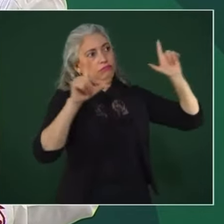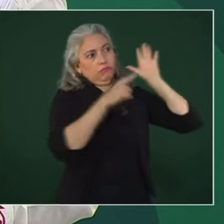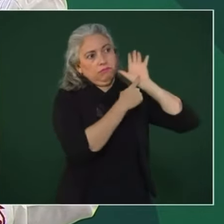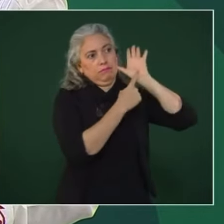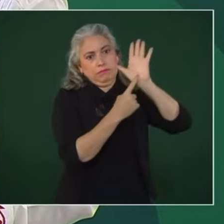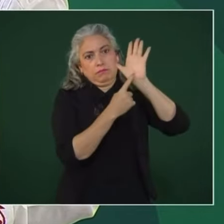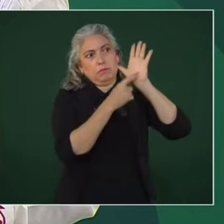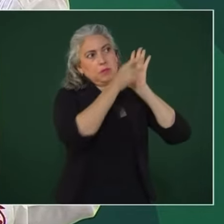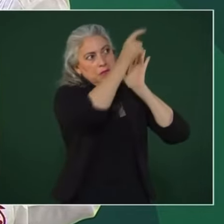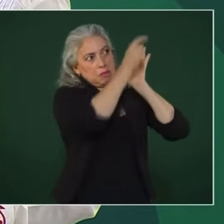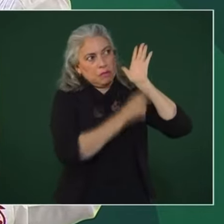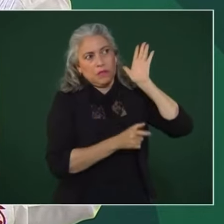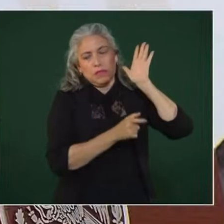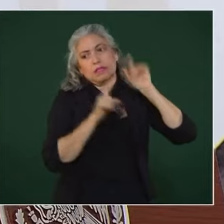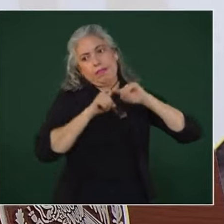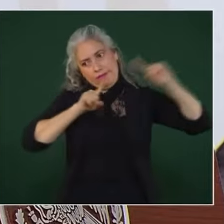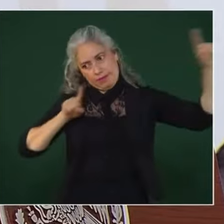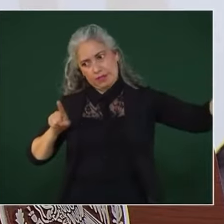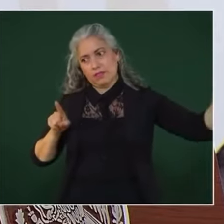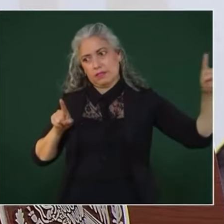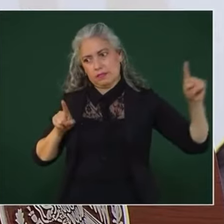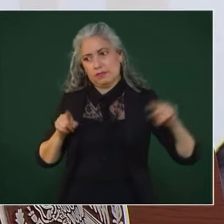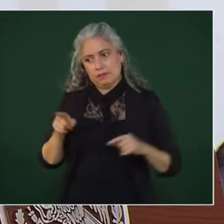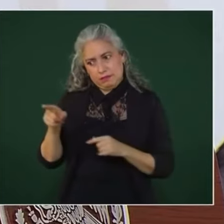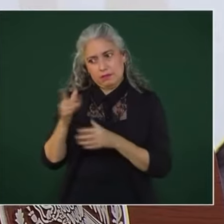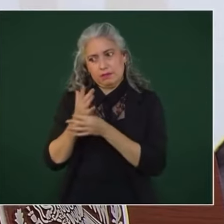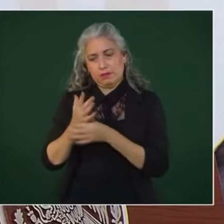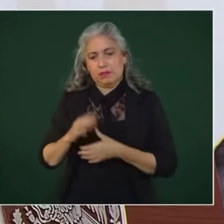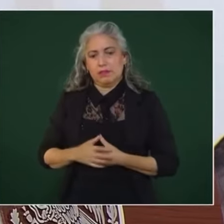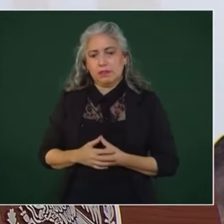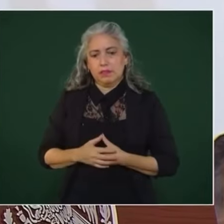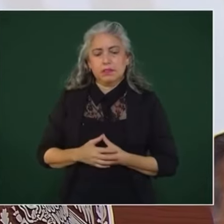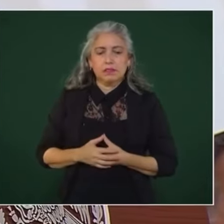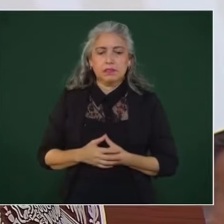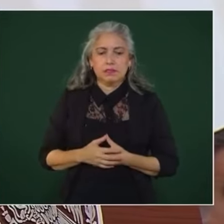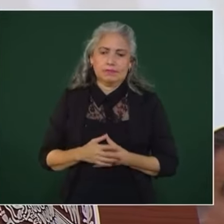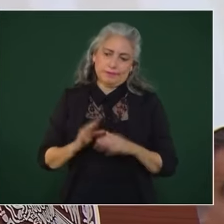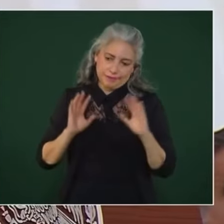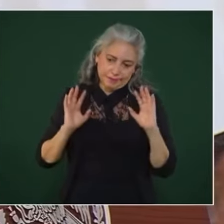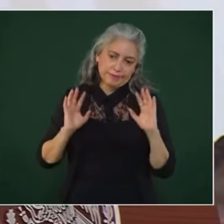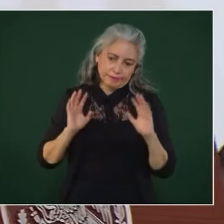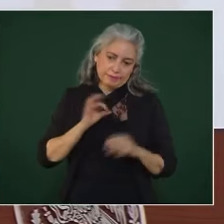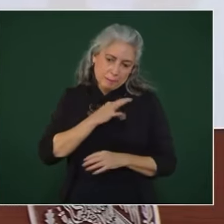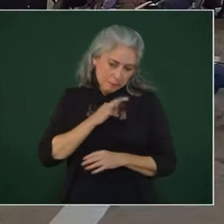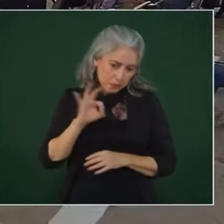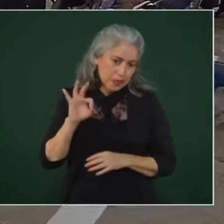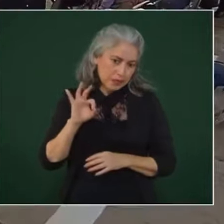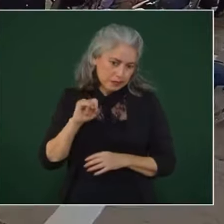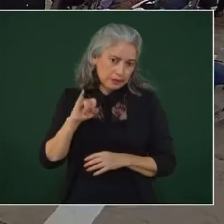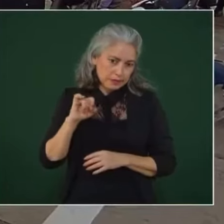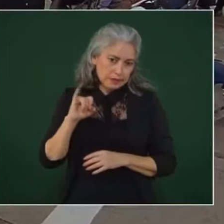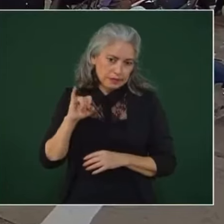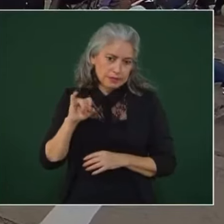porque puede ser que haya